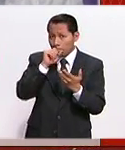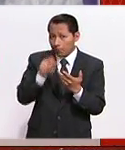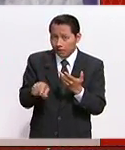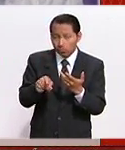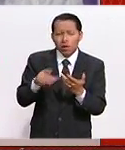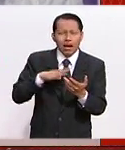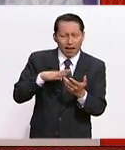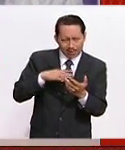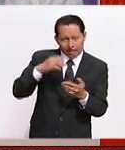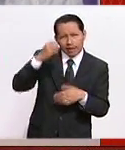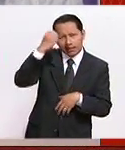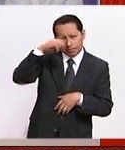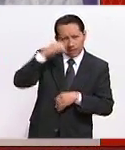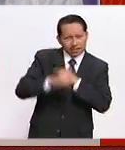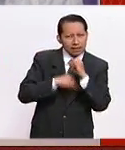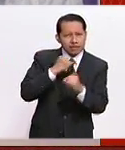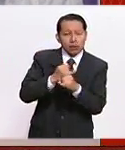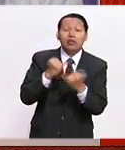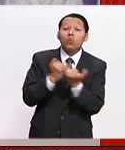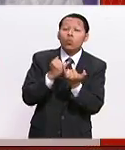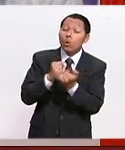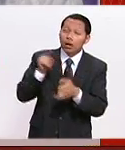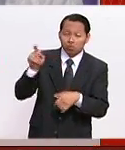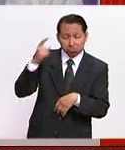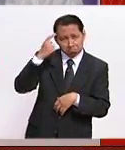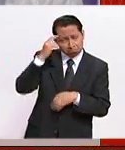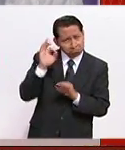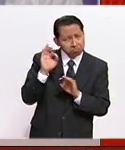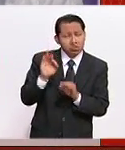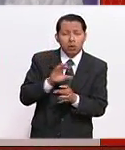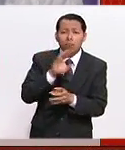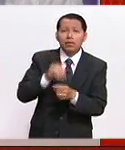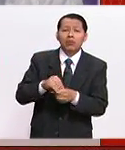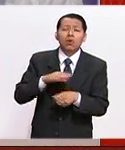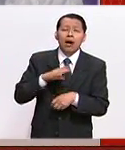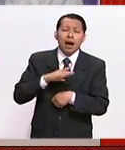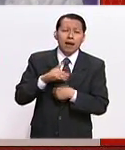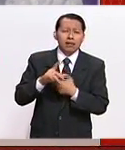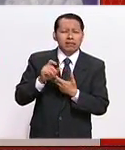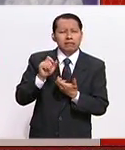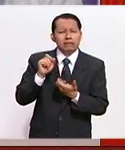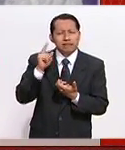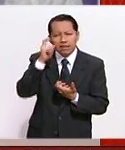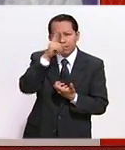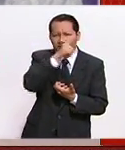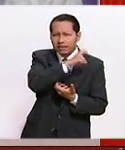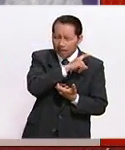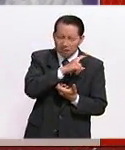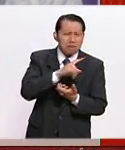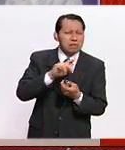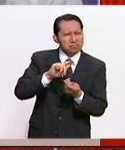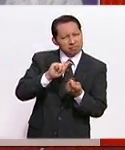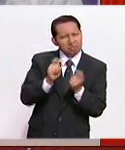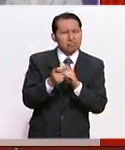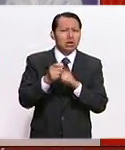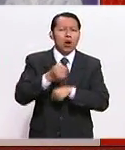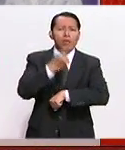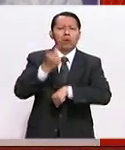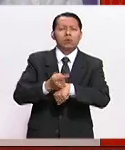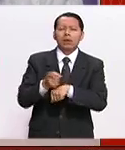experiencias internacionales y sobre todo tu mentalidad, tu gran mentalidad que hiciste de tus adversidades, oportunidades, ¿qué es lo que harías?